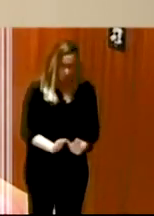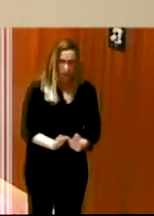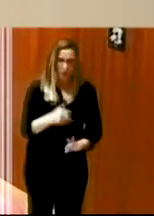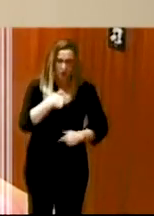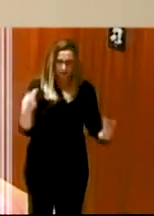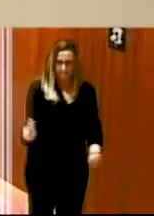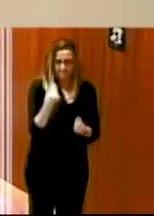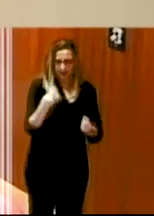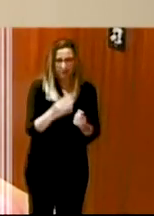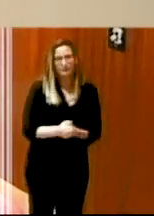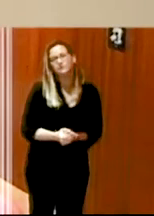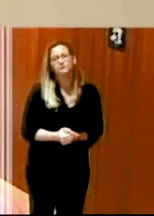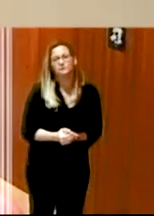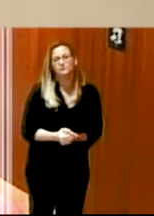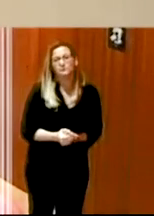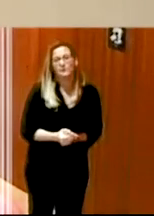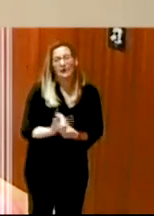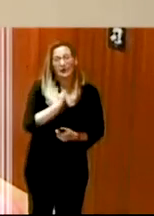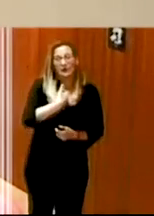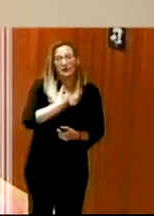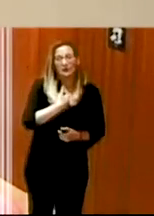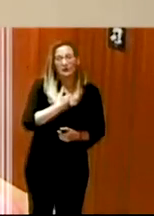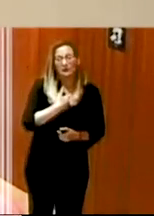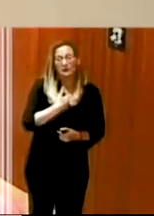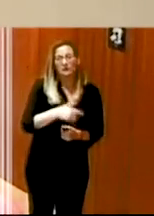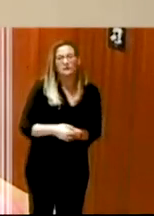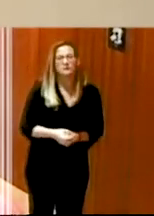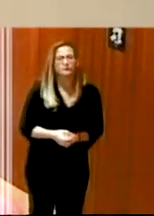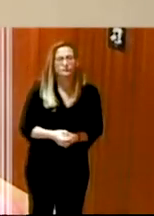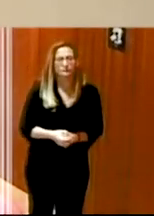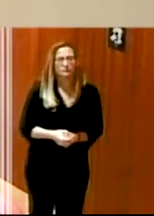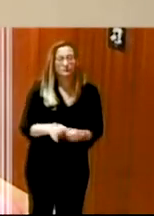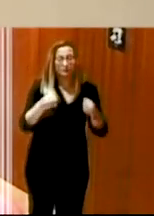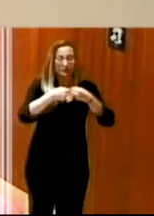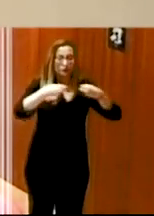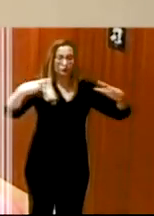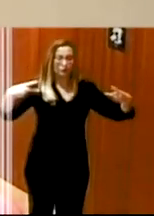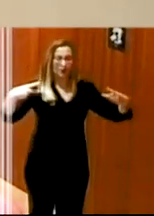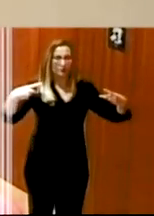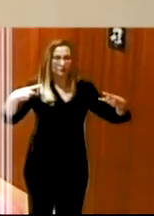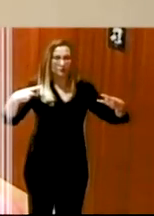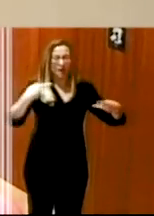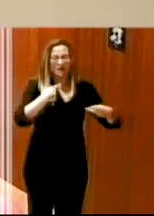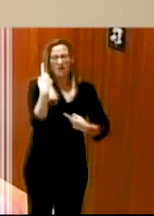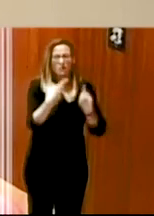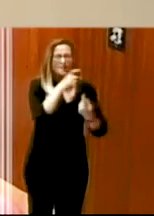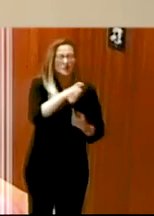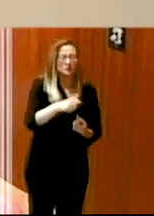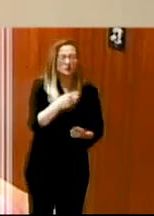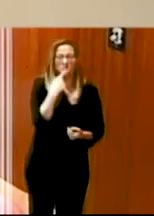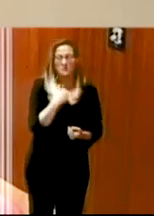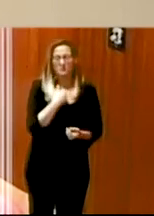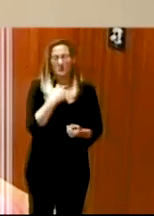las personas bueno en el uso del subtitulado algunas personas sordas decían